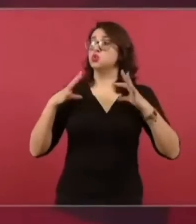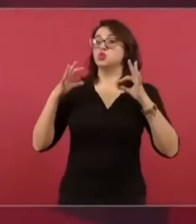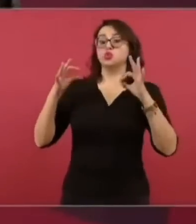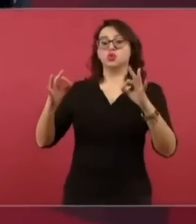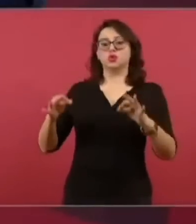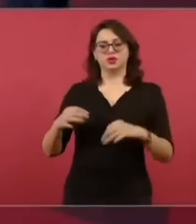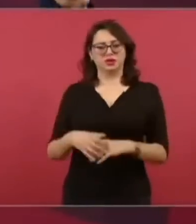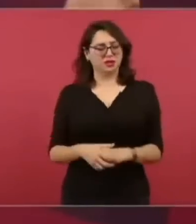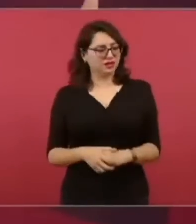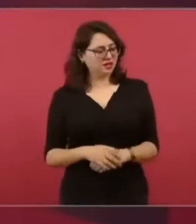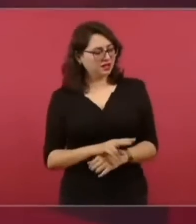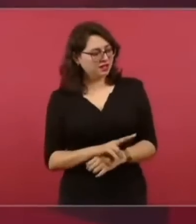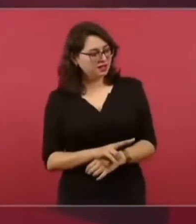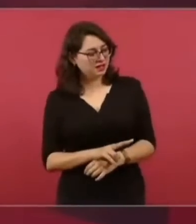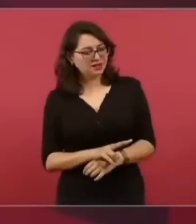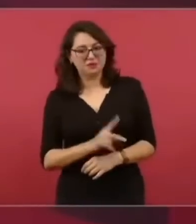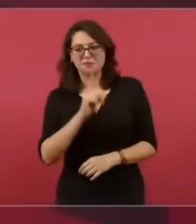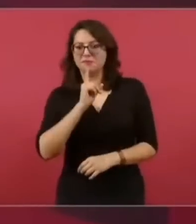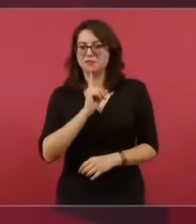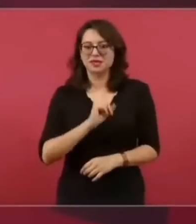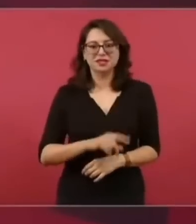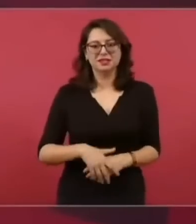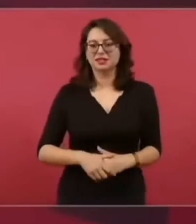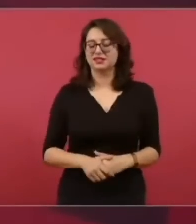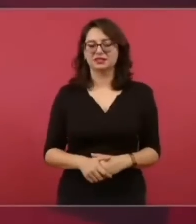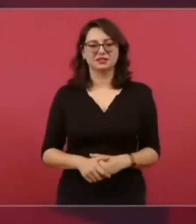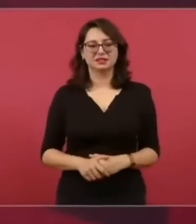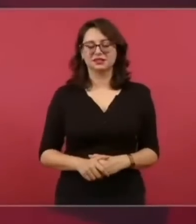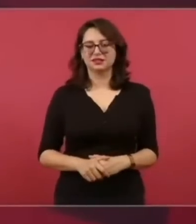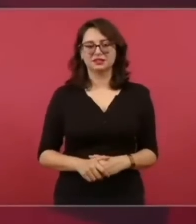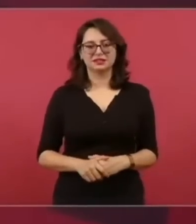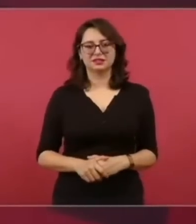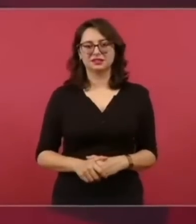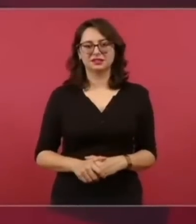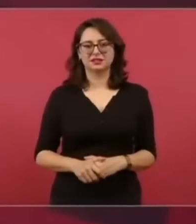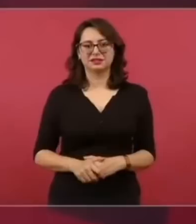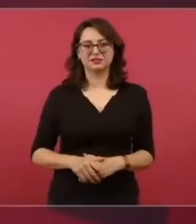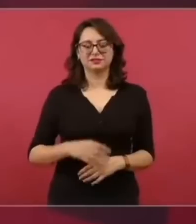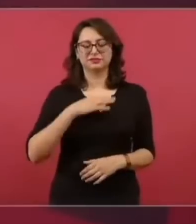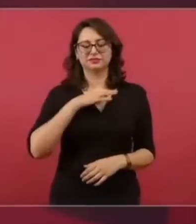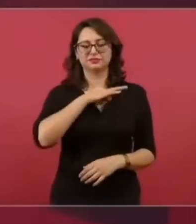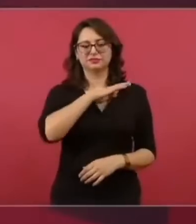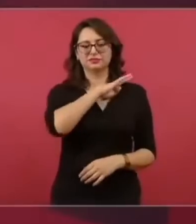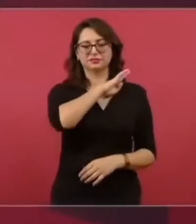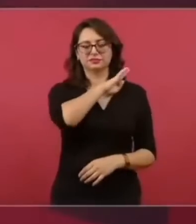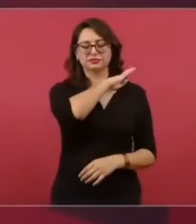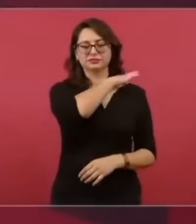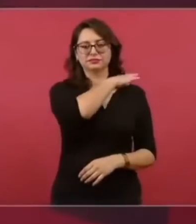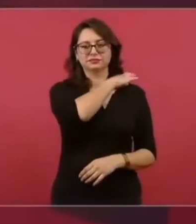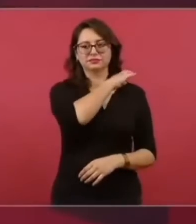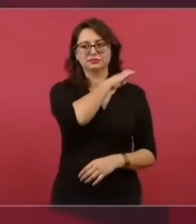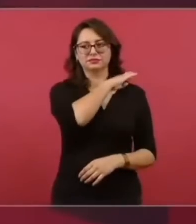el programa de los adultos mayores. por si fuese poco